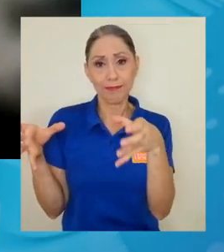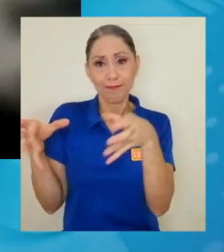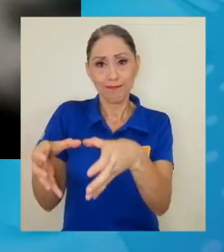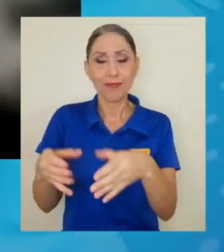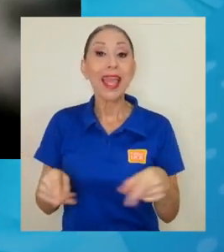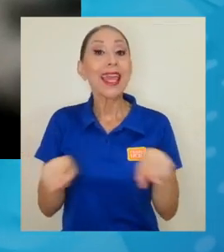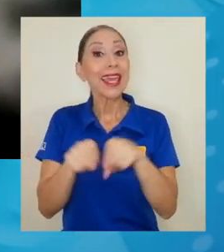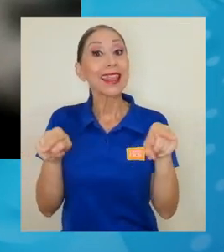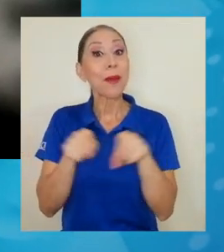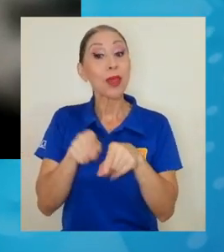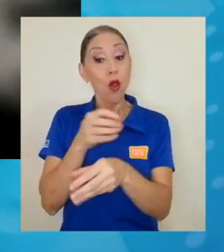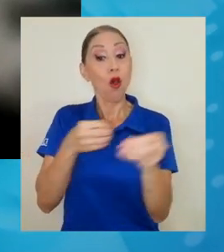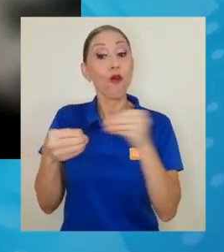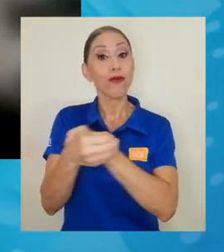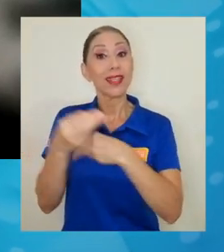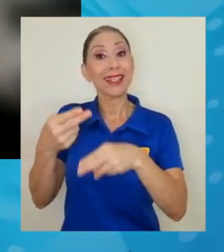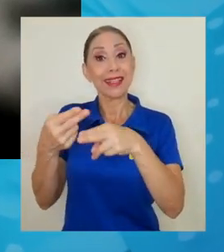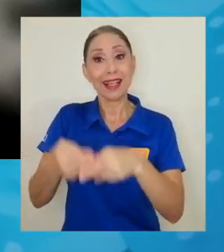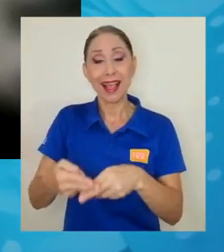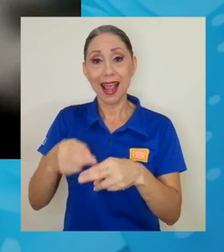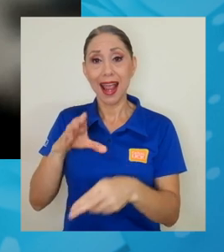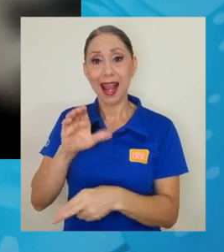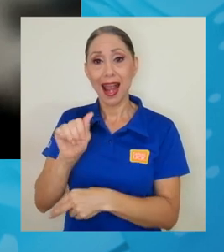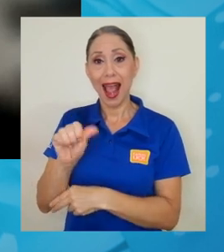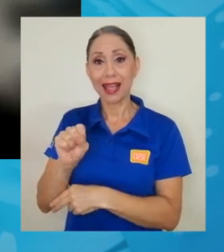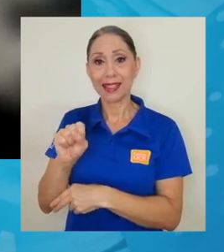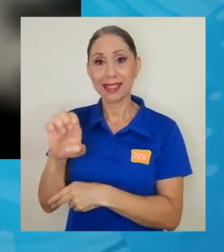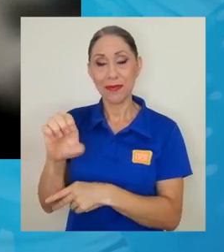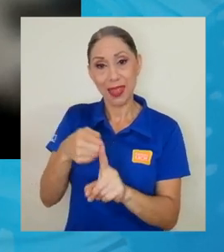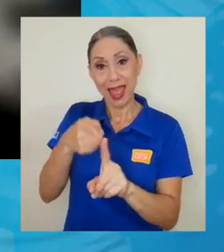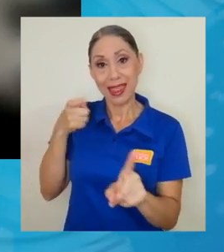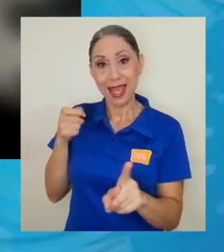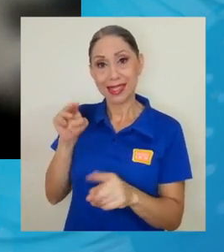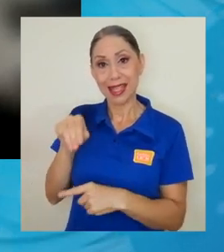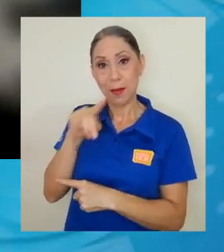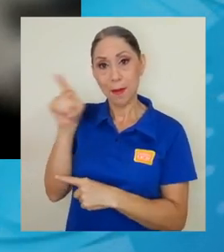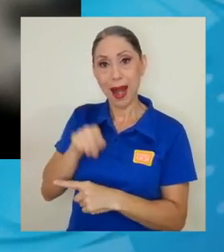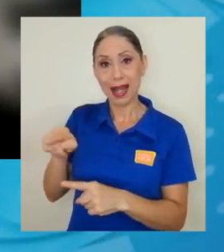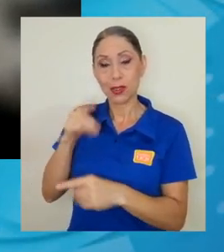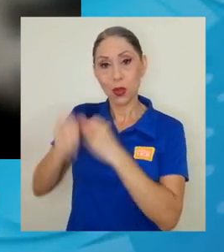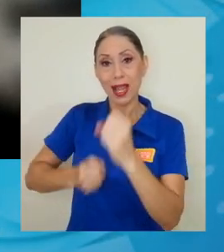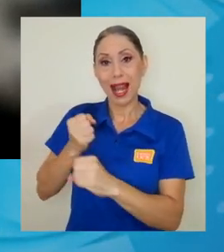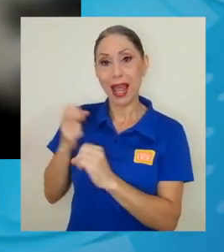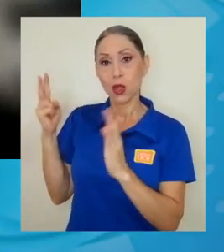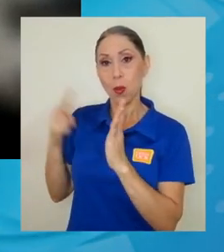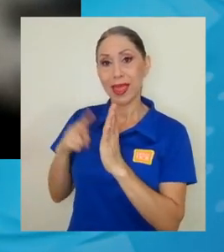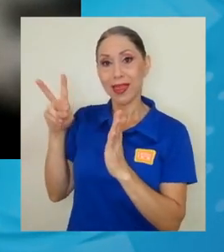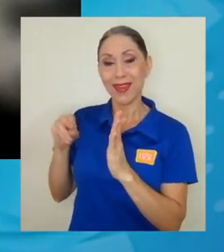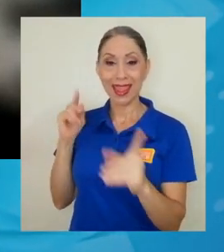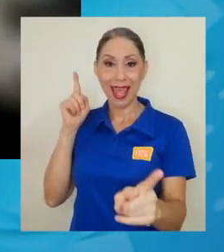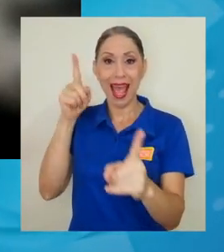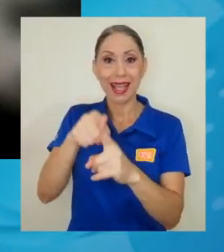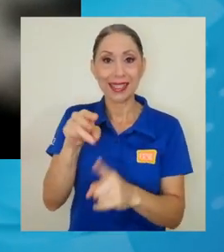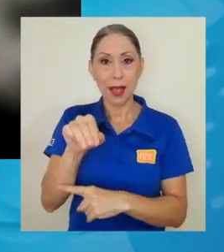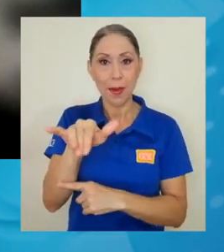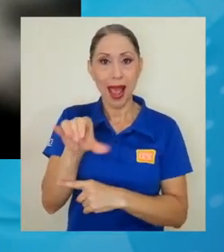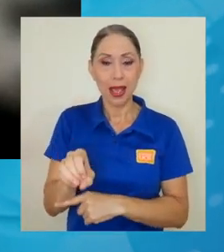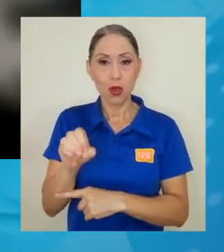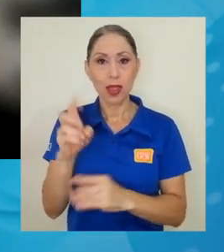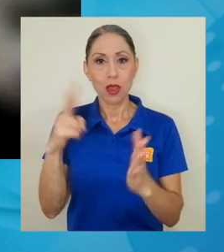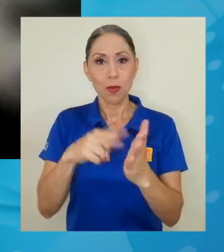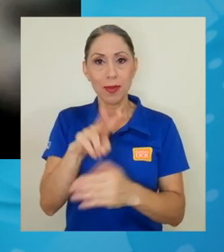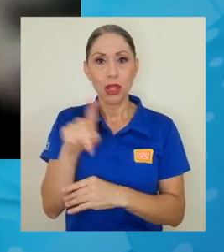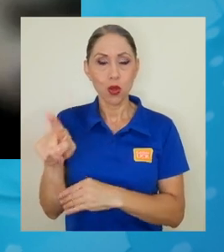hemos atendido desde marzo del 2020 a mayo del 2021 a 1.152